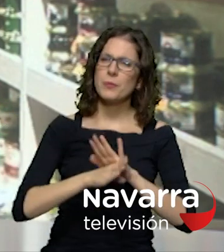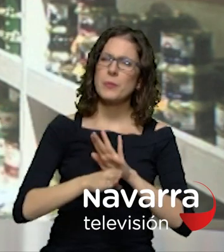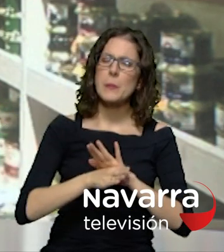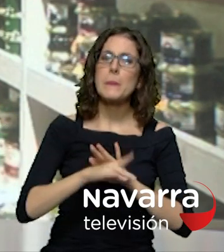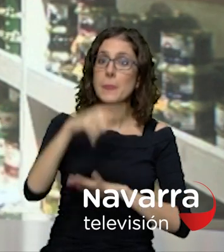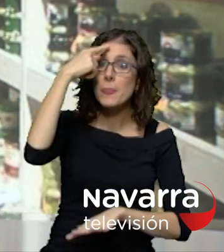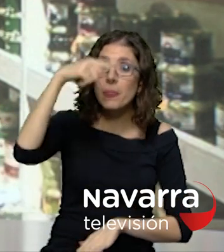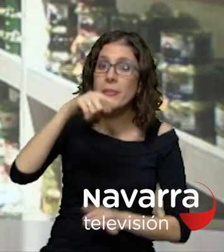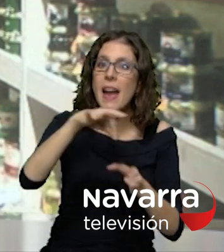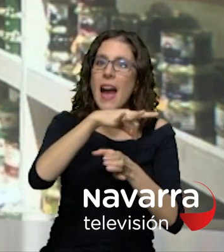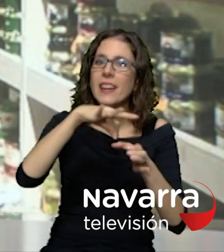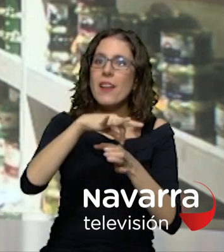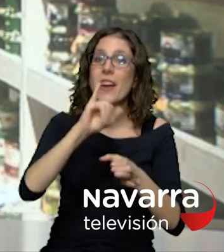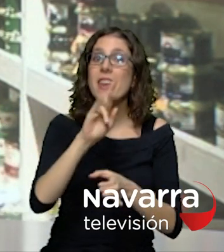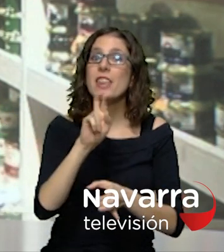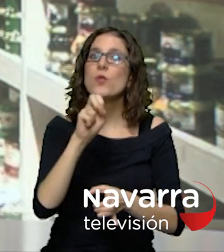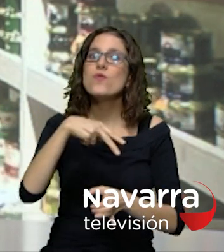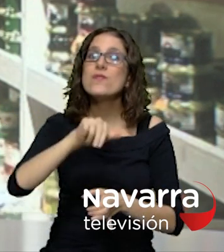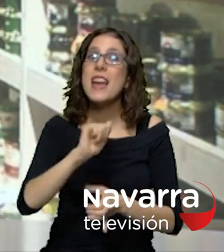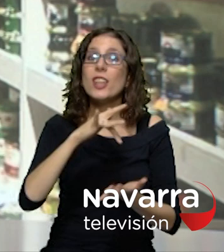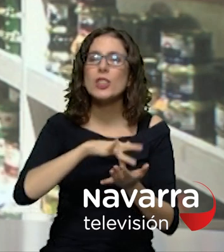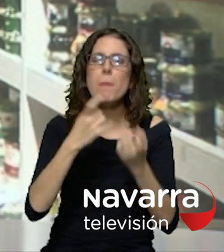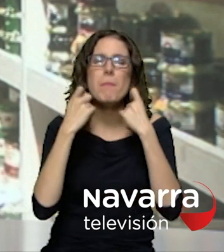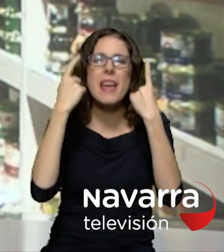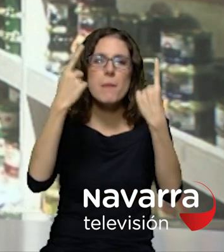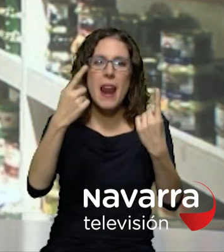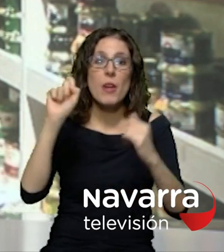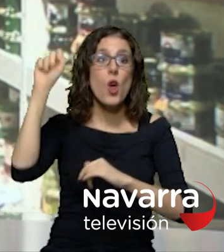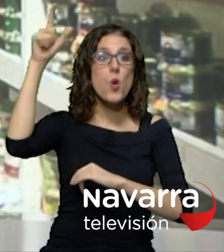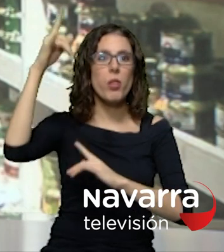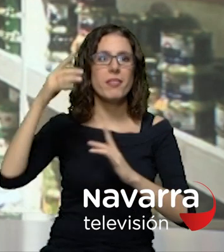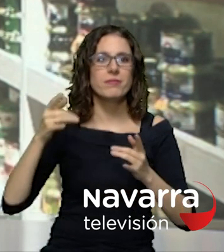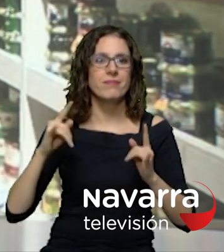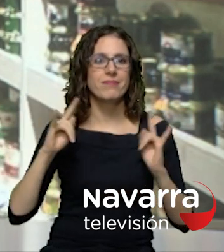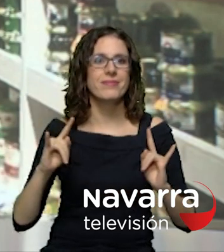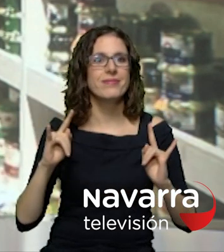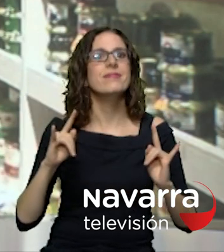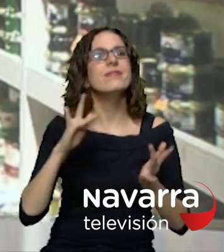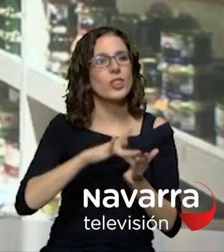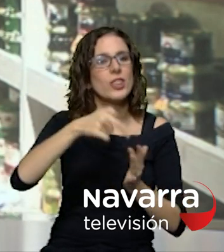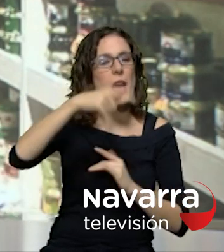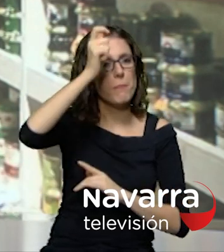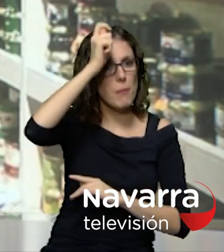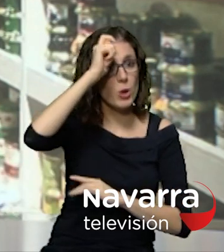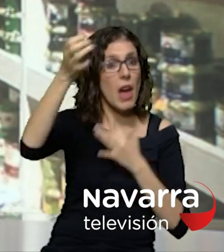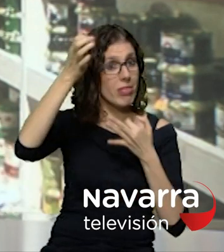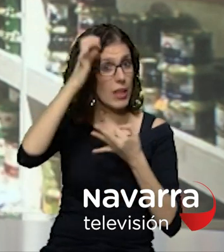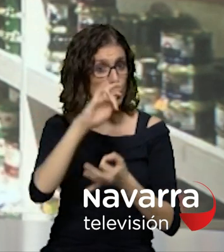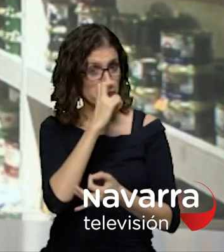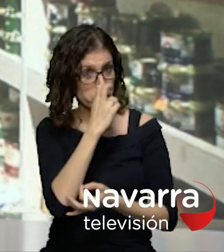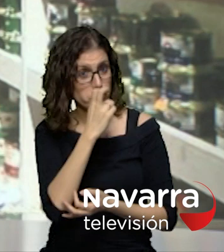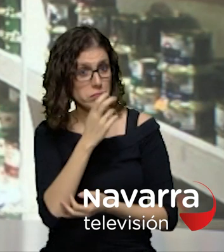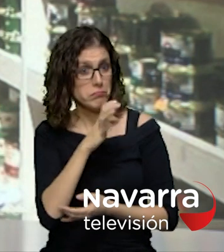fue el primer comercio en tener luz eléctrica aquí en la ciudad pueden conocer datos como este y también de 20 comercios más con la nueva